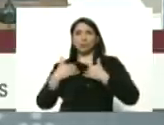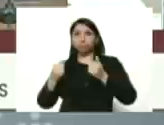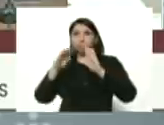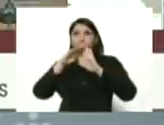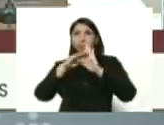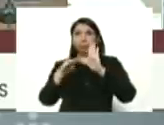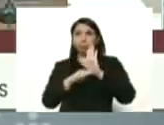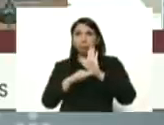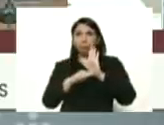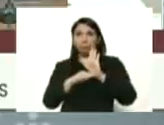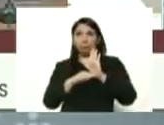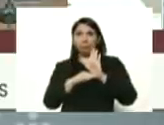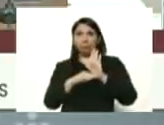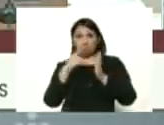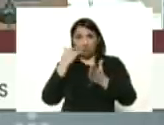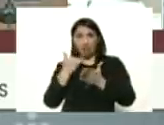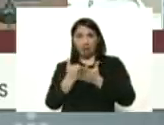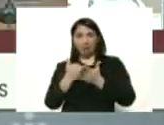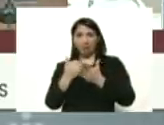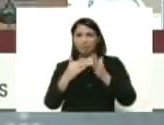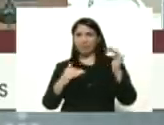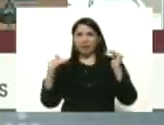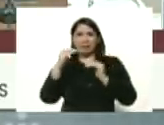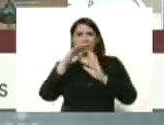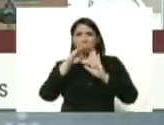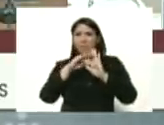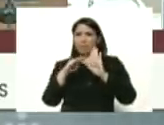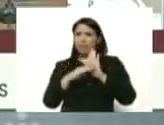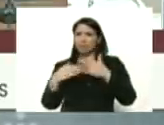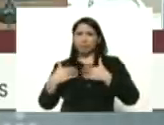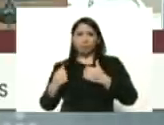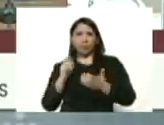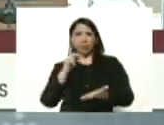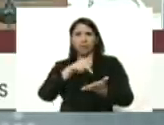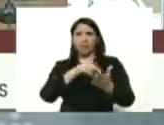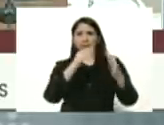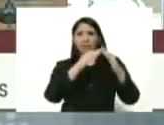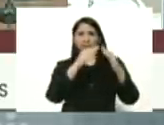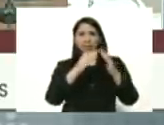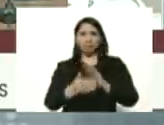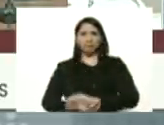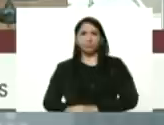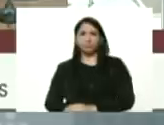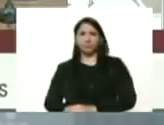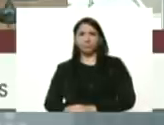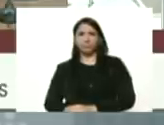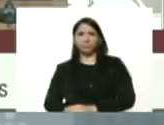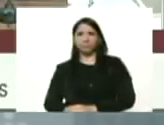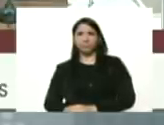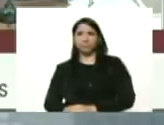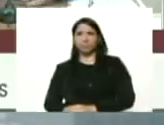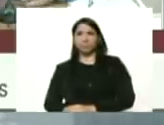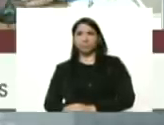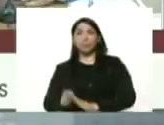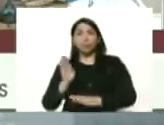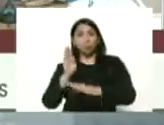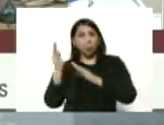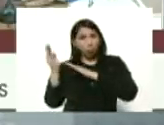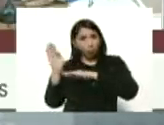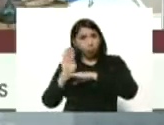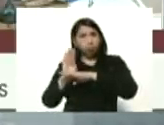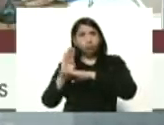¿eh? las máximas medidas de seguridad al llegar a la casa ¿verdad? cuidémonos